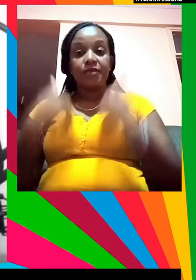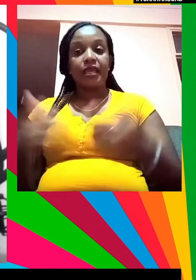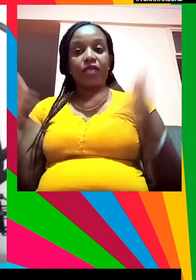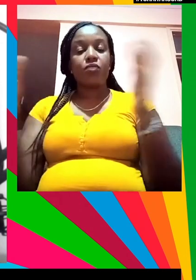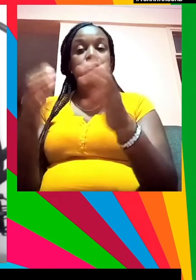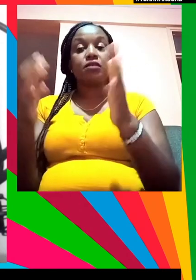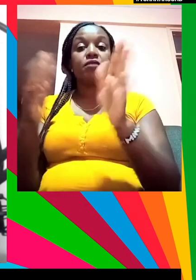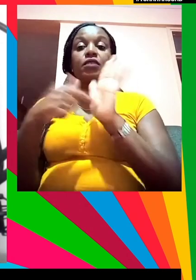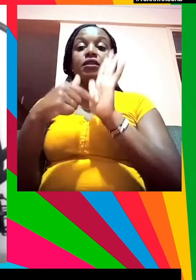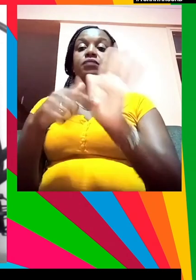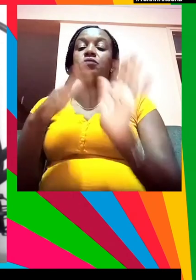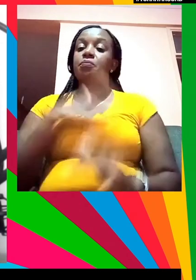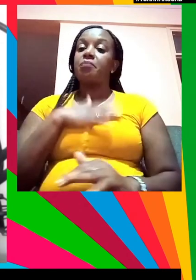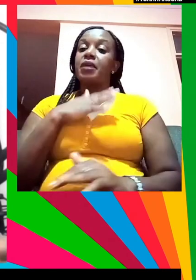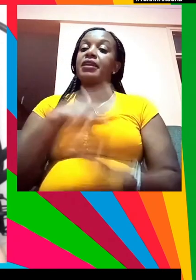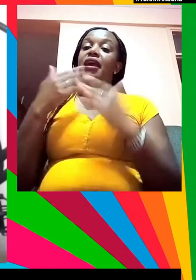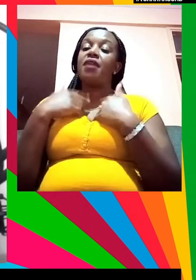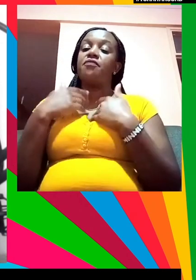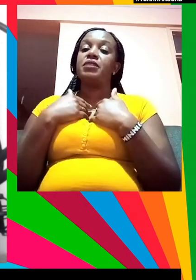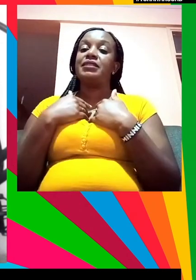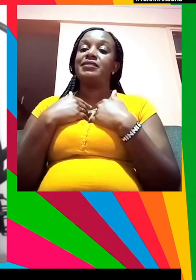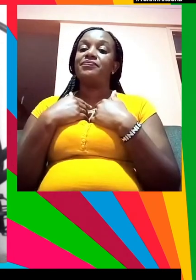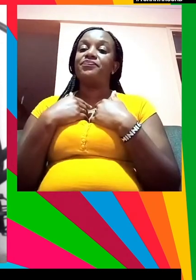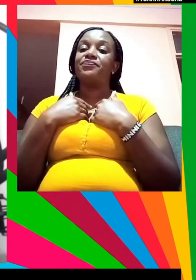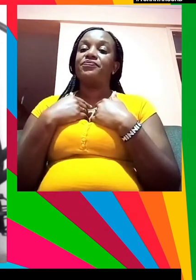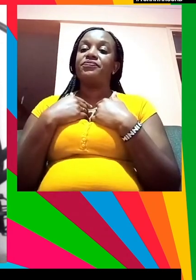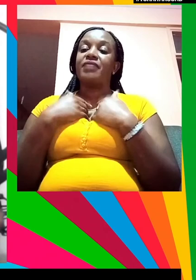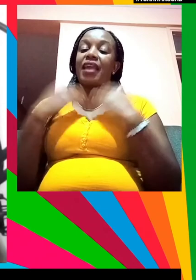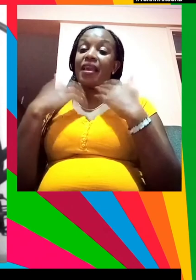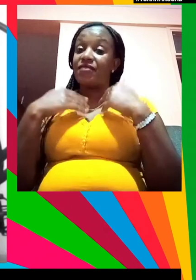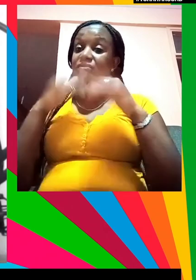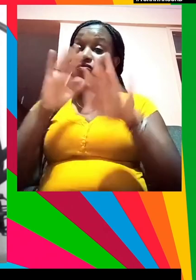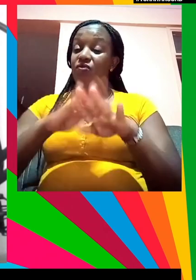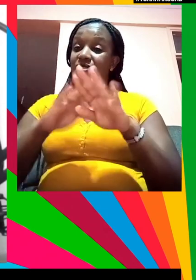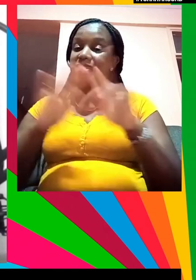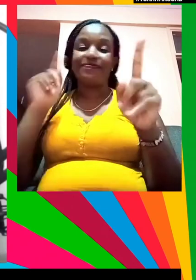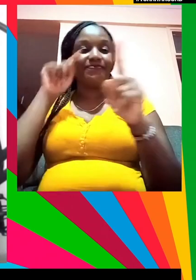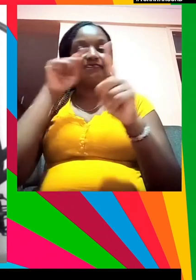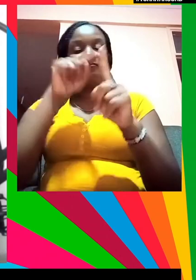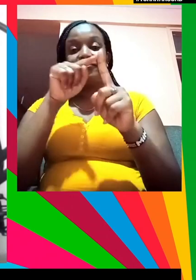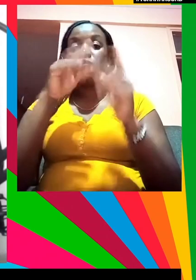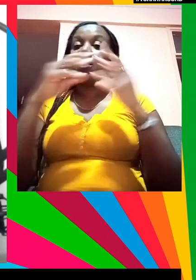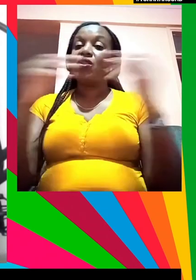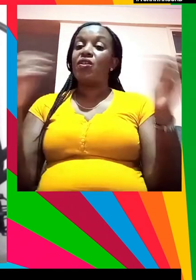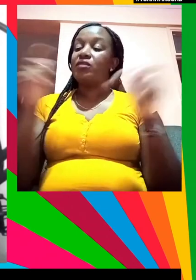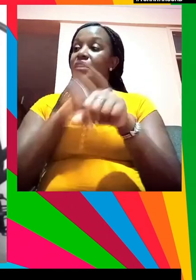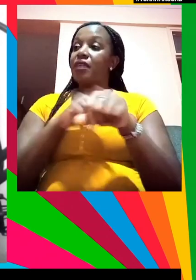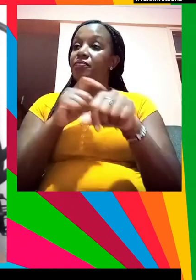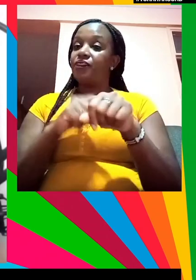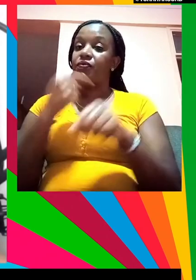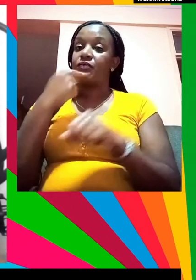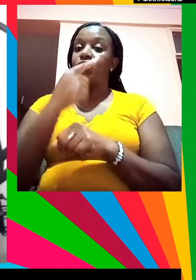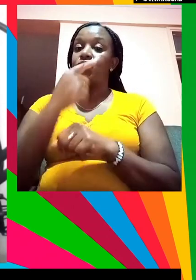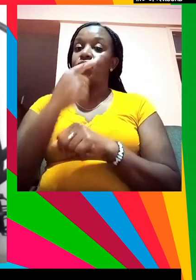yo y mi comunidad hemos recibido buenas intenciones desde hace mucho tiempo nos han dicho